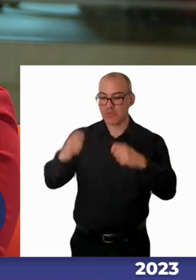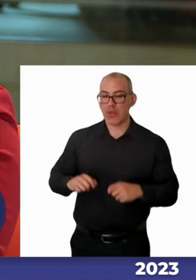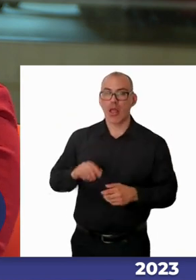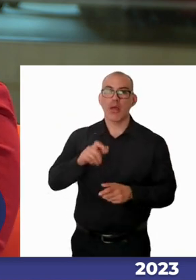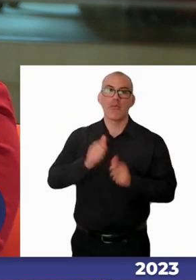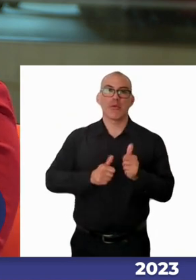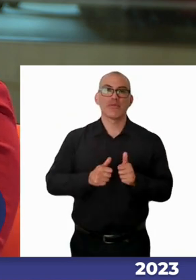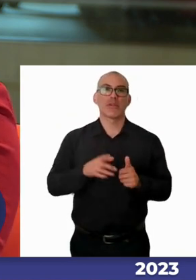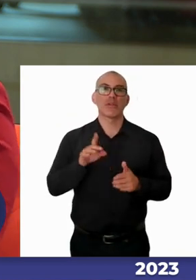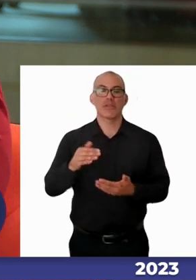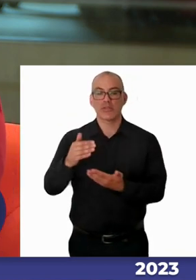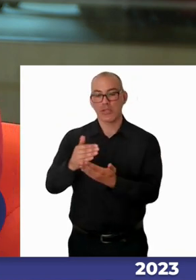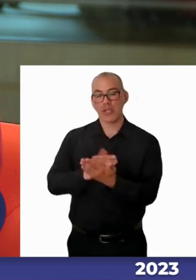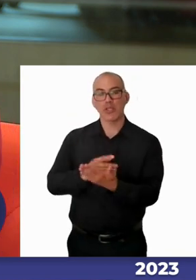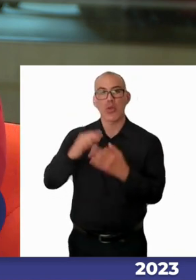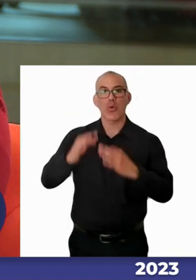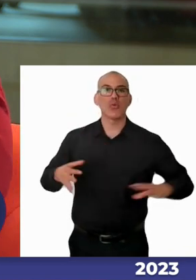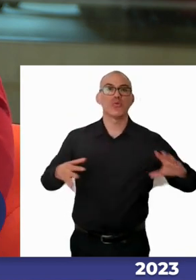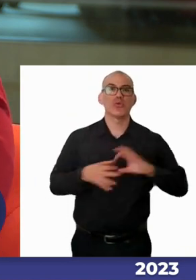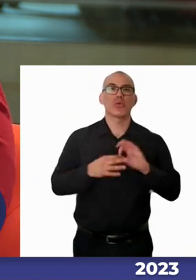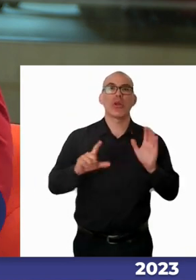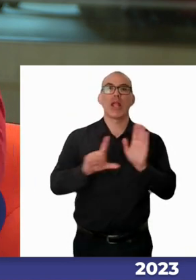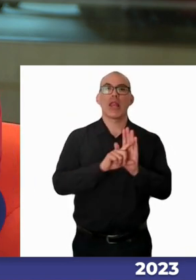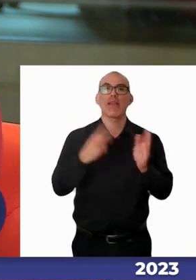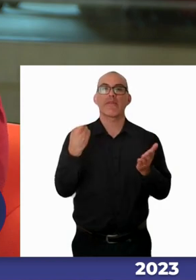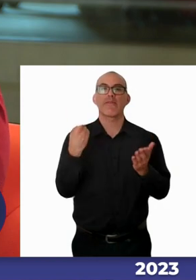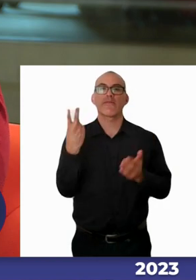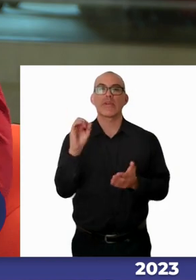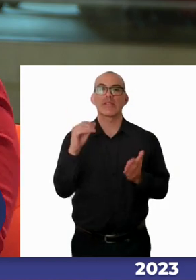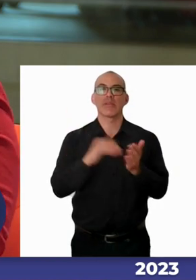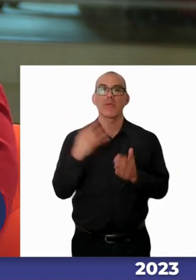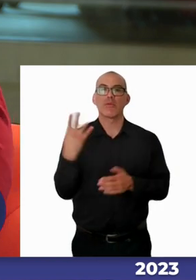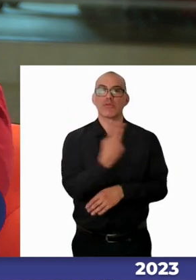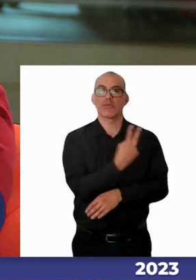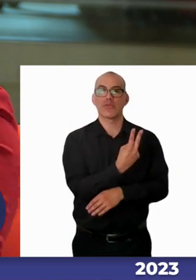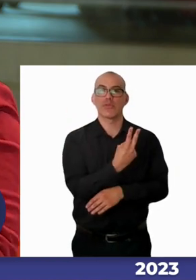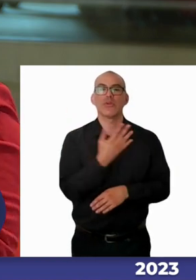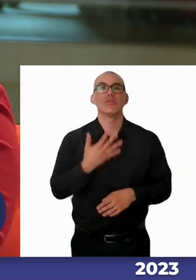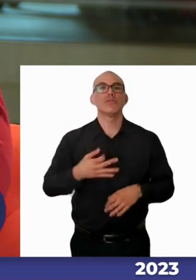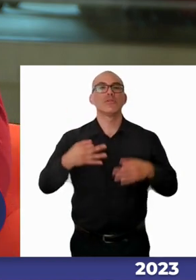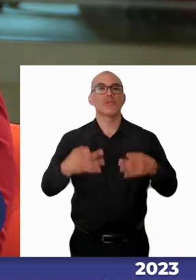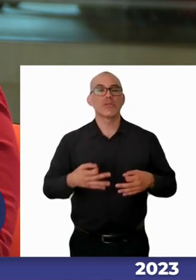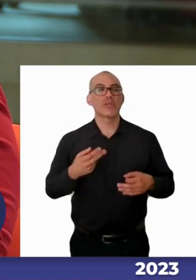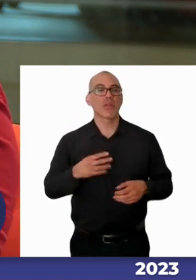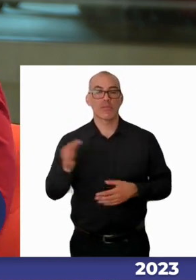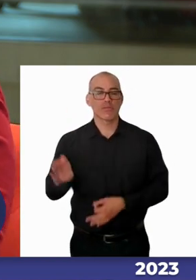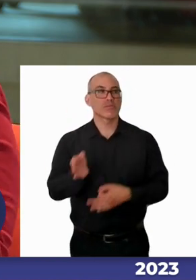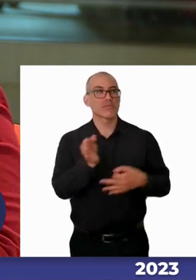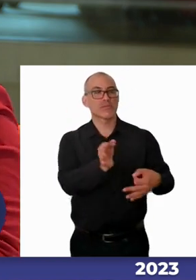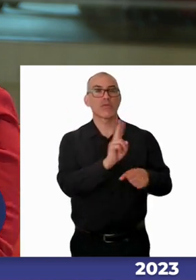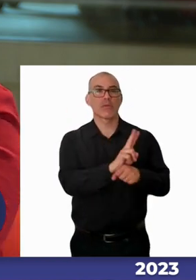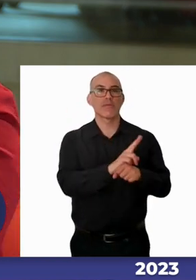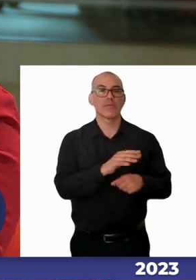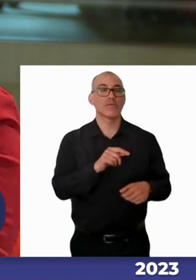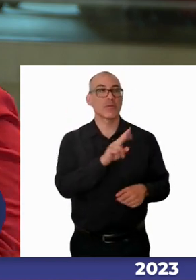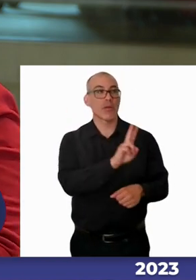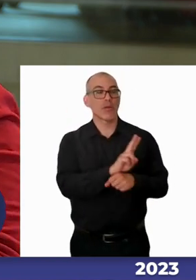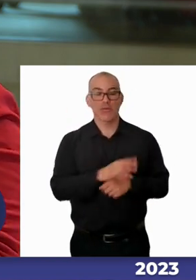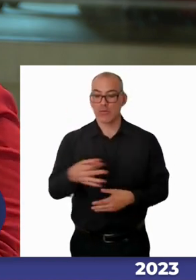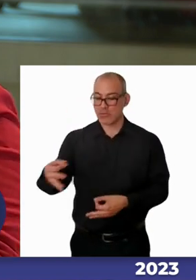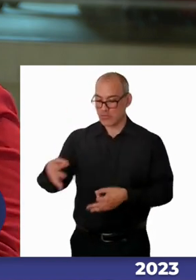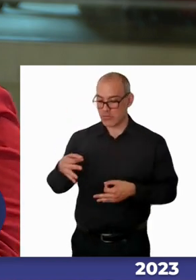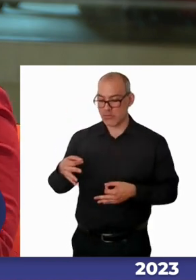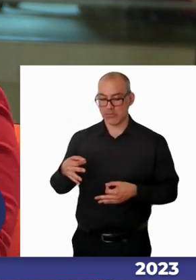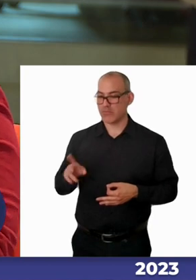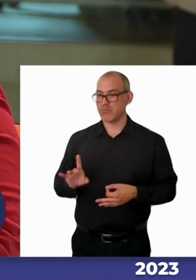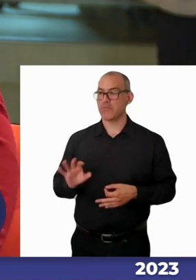422 por ende es un documento legal se presenta cada profesor se presenta y este profesor o este docente no quiere hacer cargo de